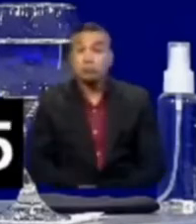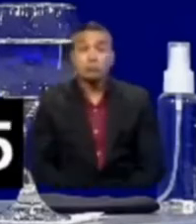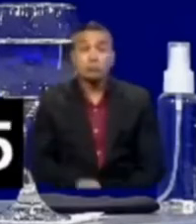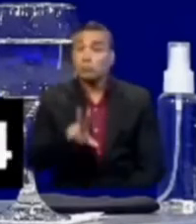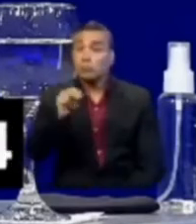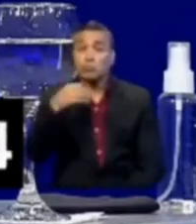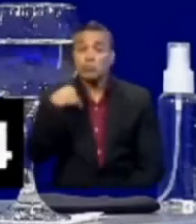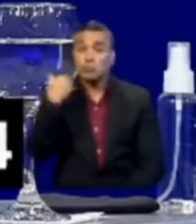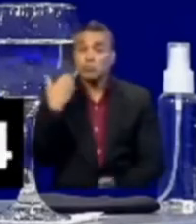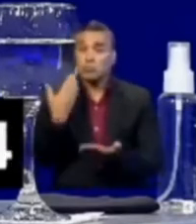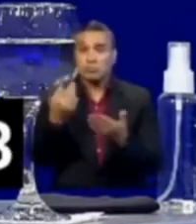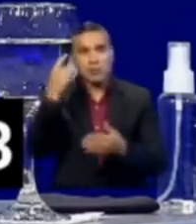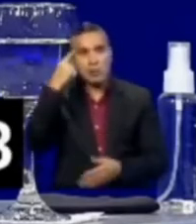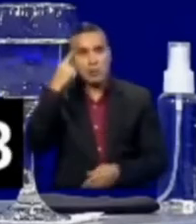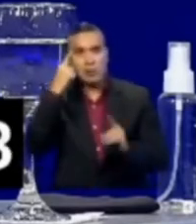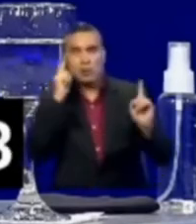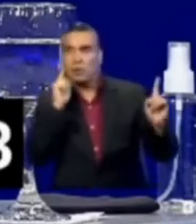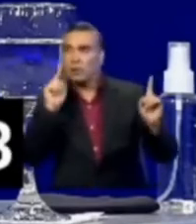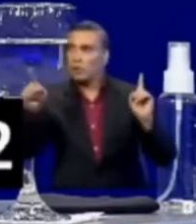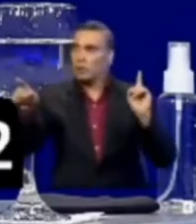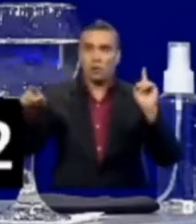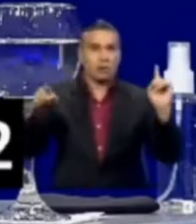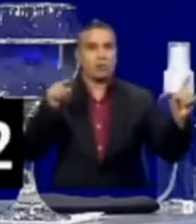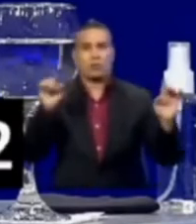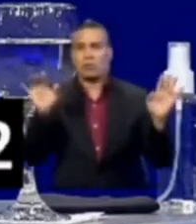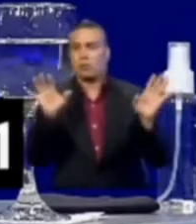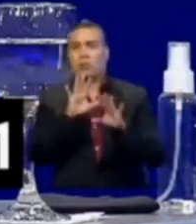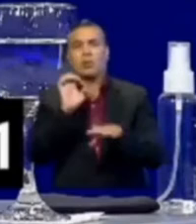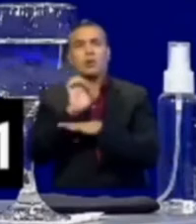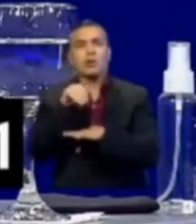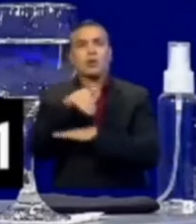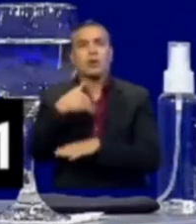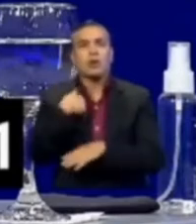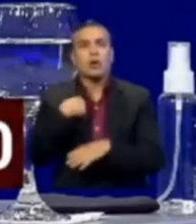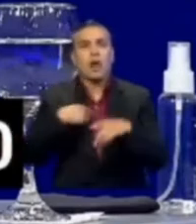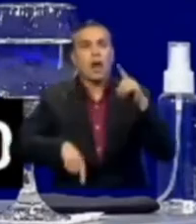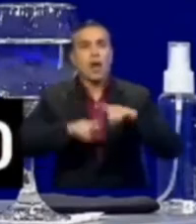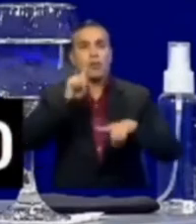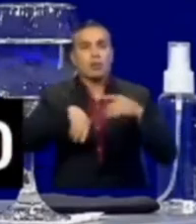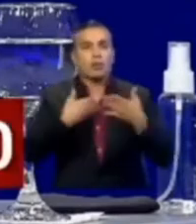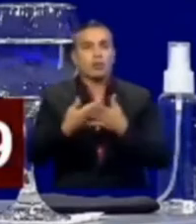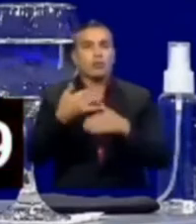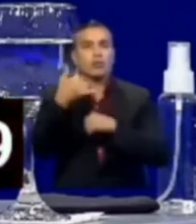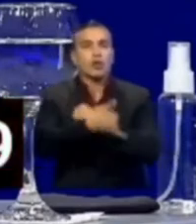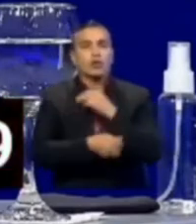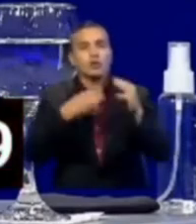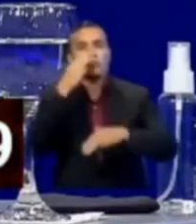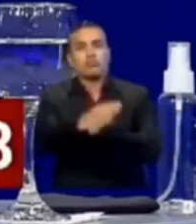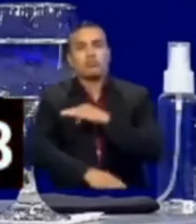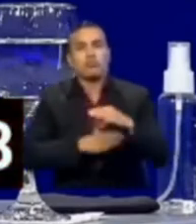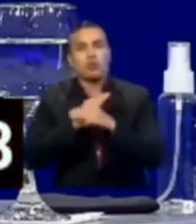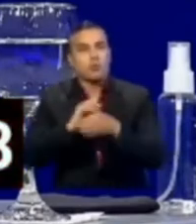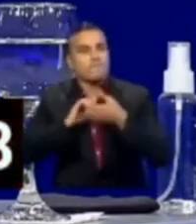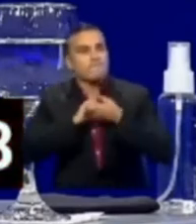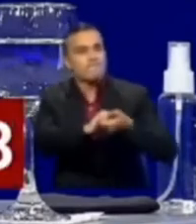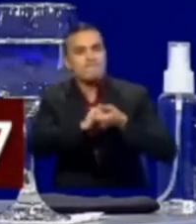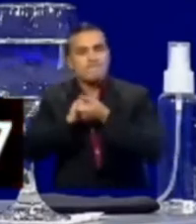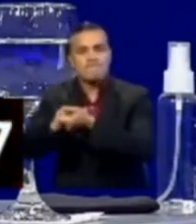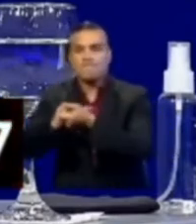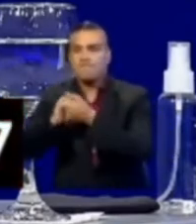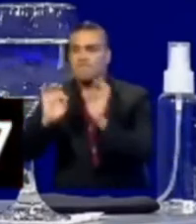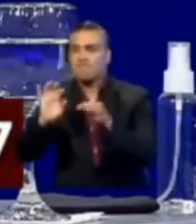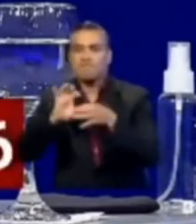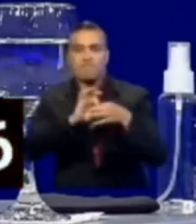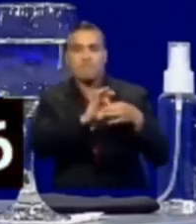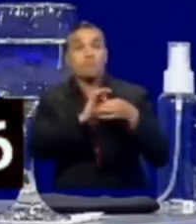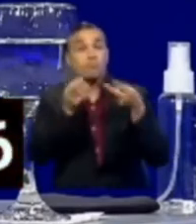plantearse un dilema de uno o el otro. El Ecuador tiene que ser amigo de todos los países del mundo. Y aquí, como el resto